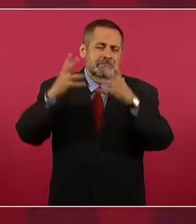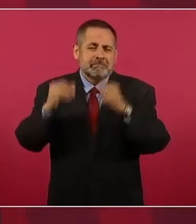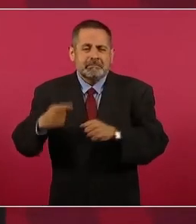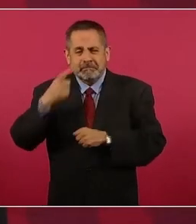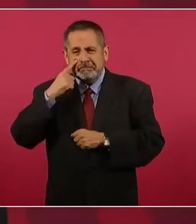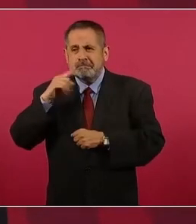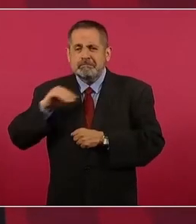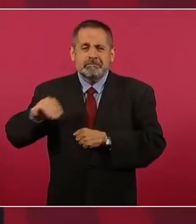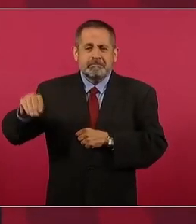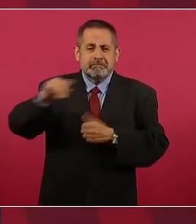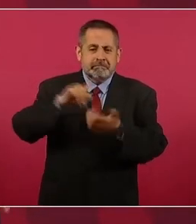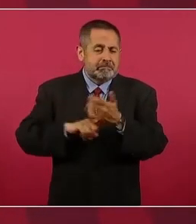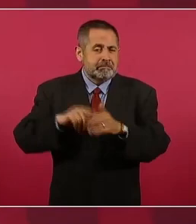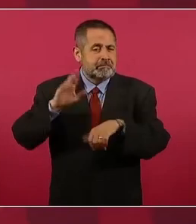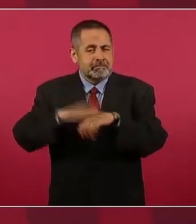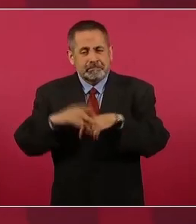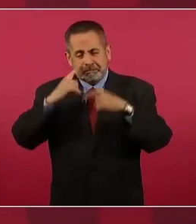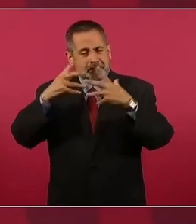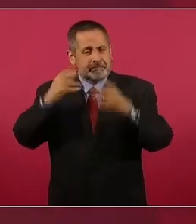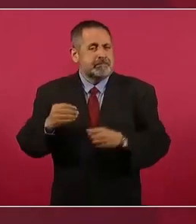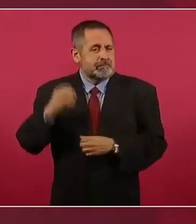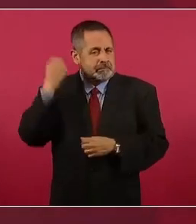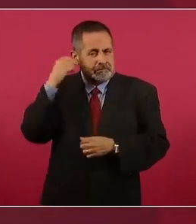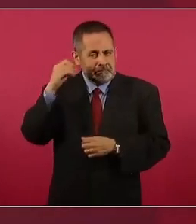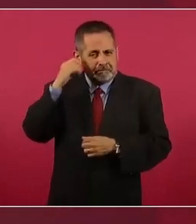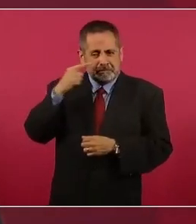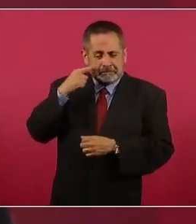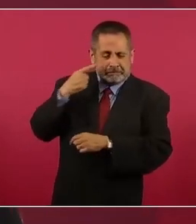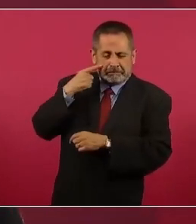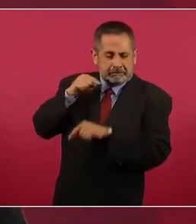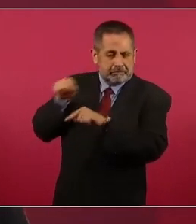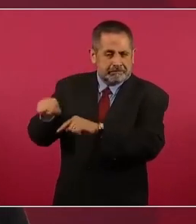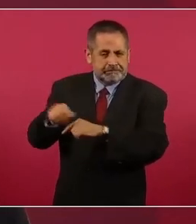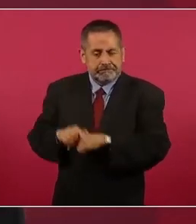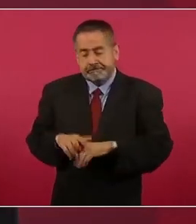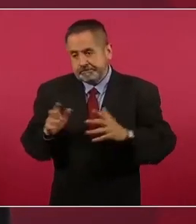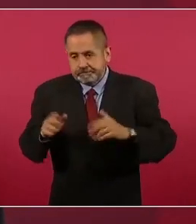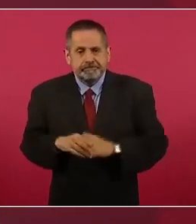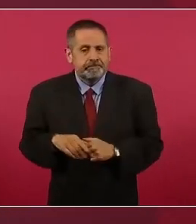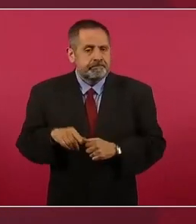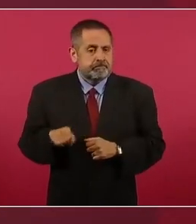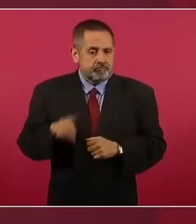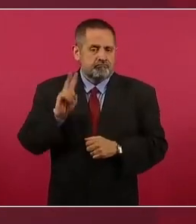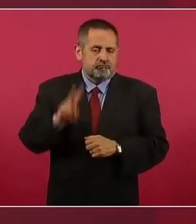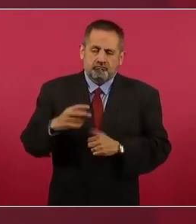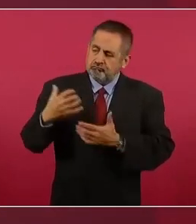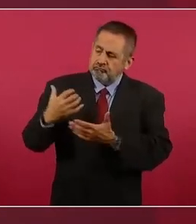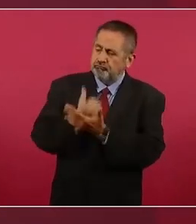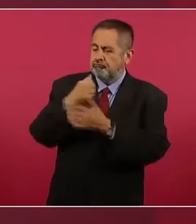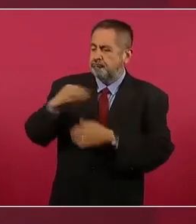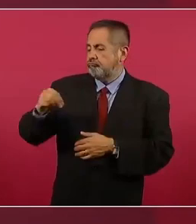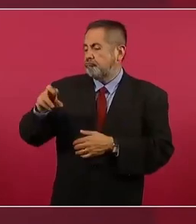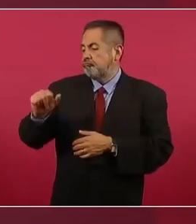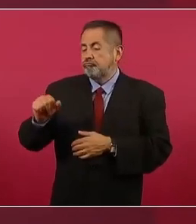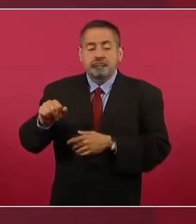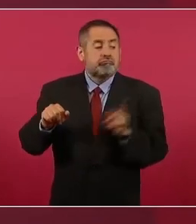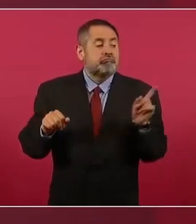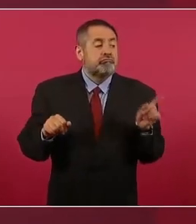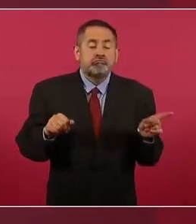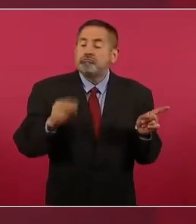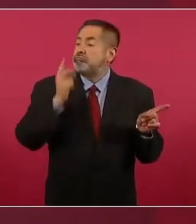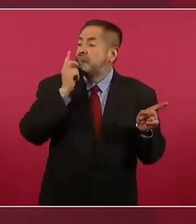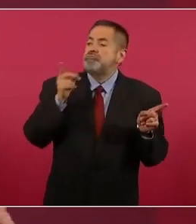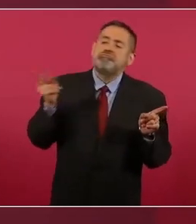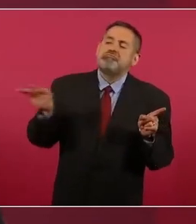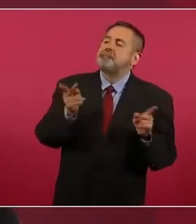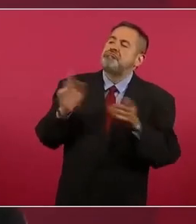visitado es Oaxaca, pero bueno. Además de que el triunfo morenista se debía al crimen organizado. Así las elecciones fueron